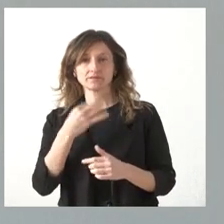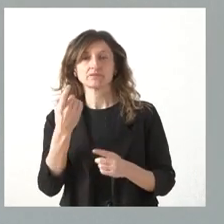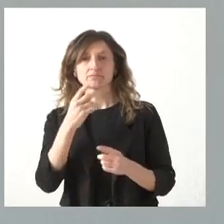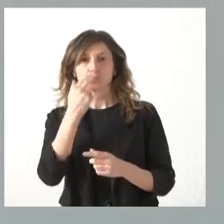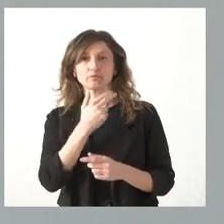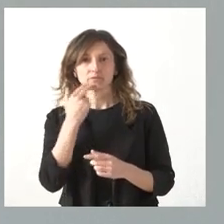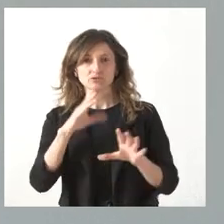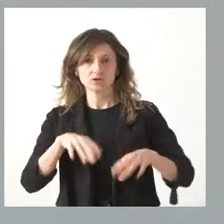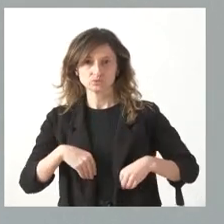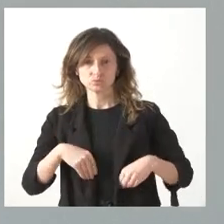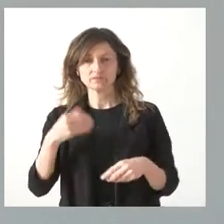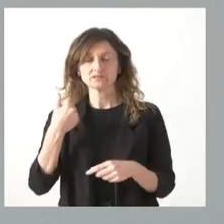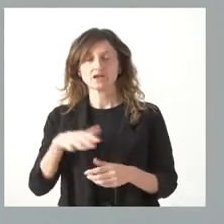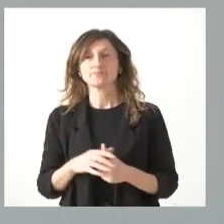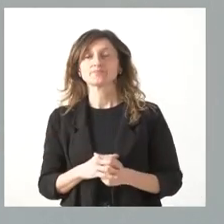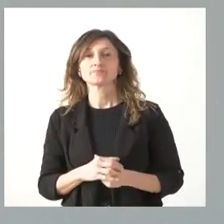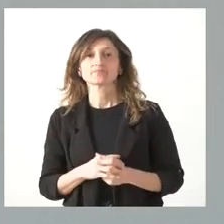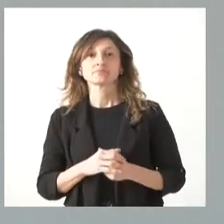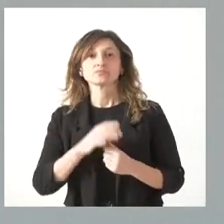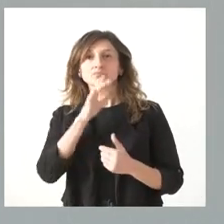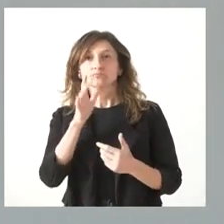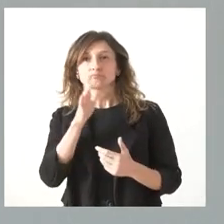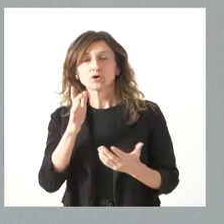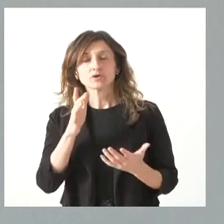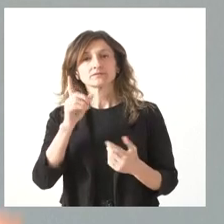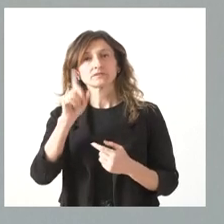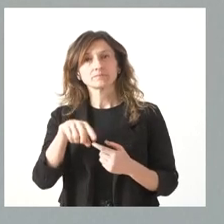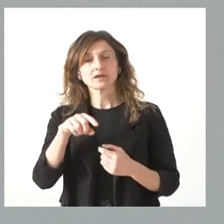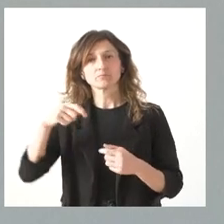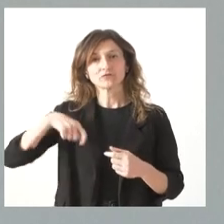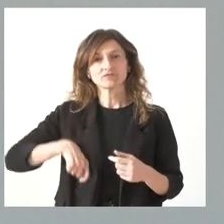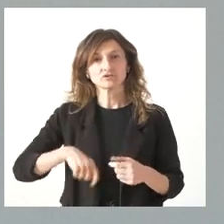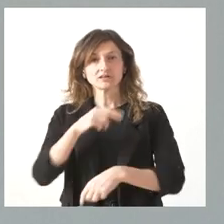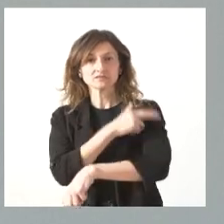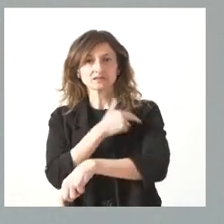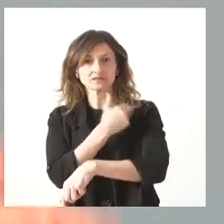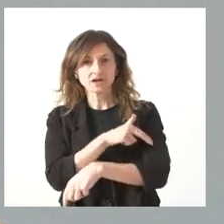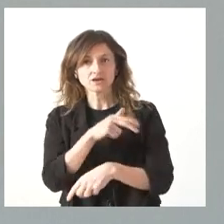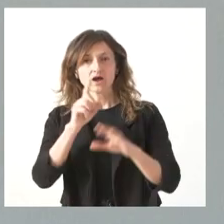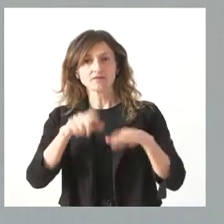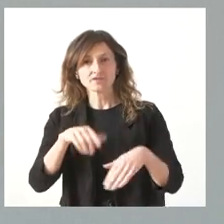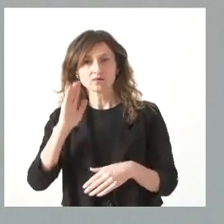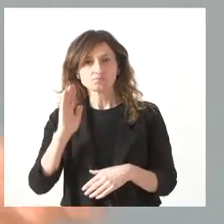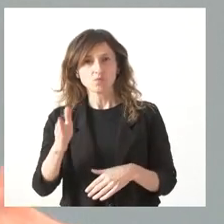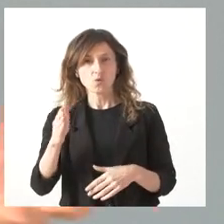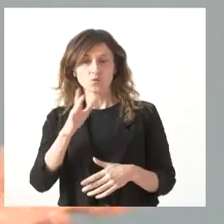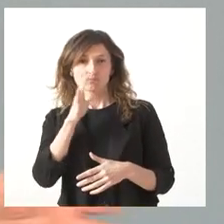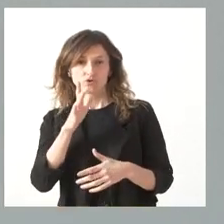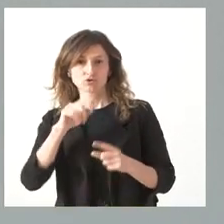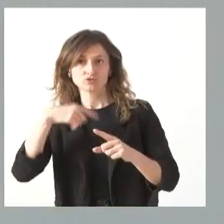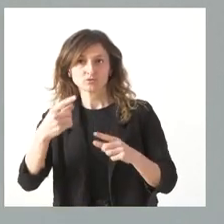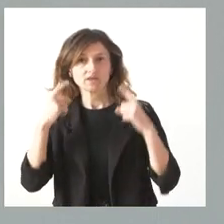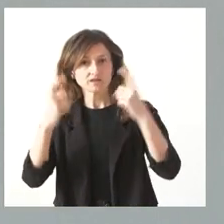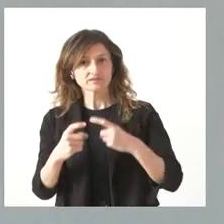compromiso, porque lo que no podemos también permitir es que sean los profesionales sanitarios los que acaben pagando, como consecuencia de su